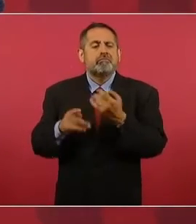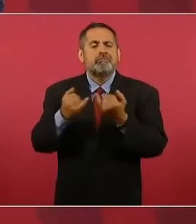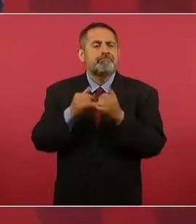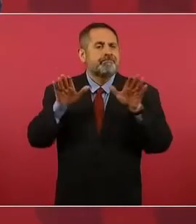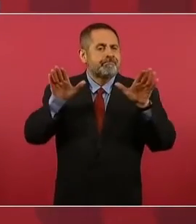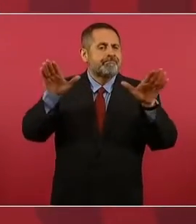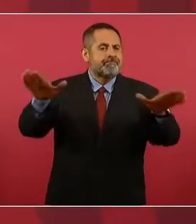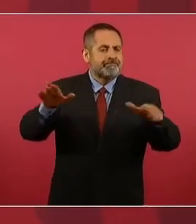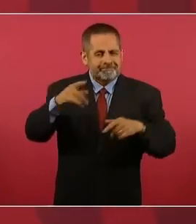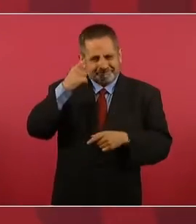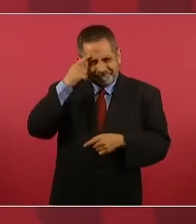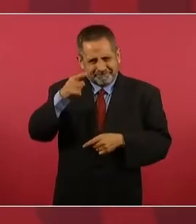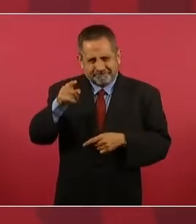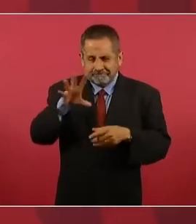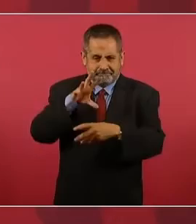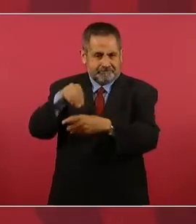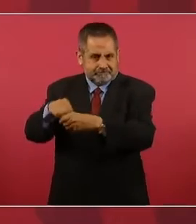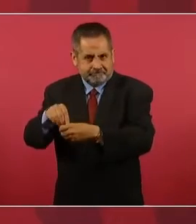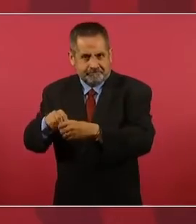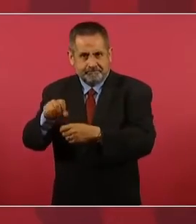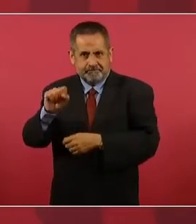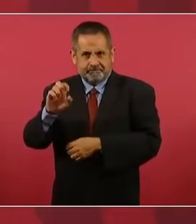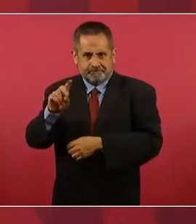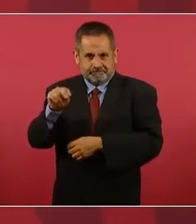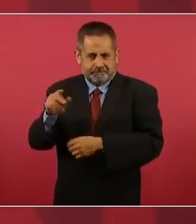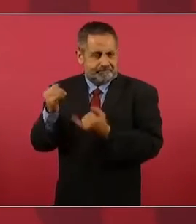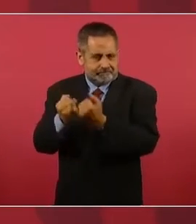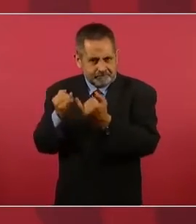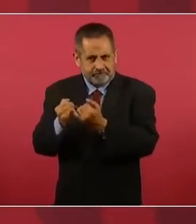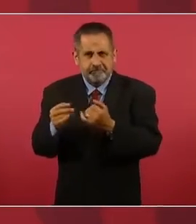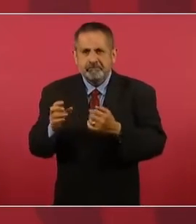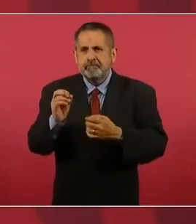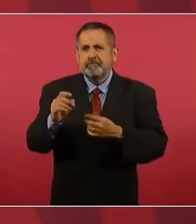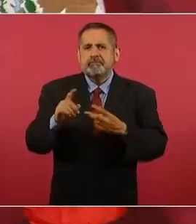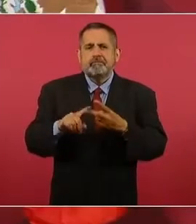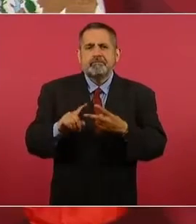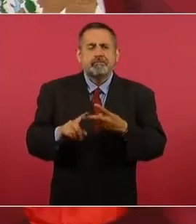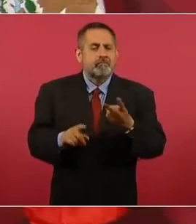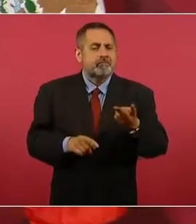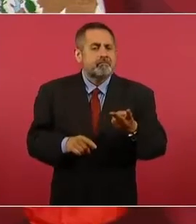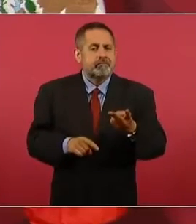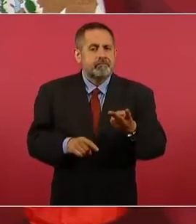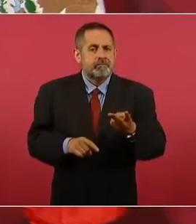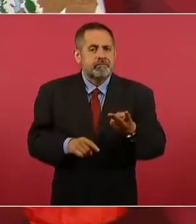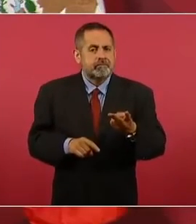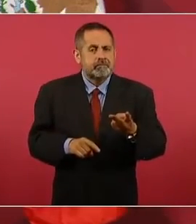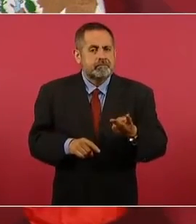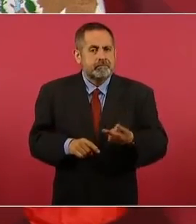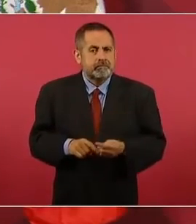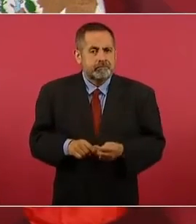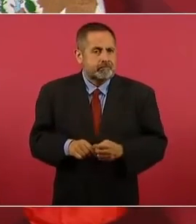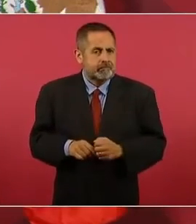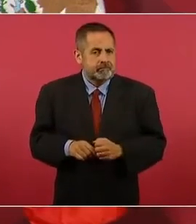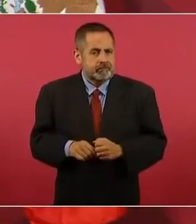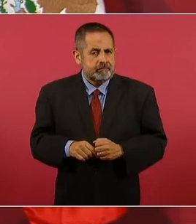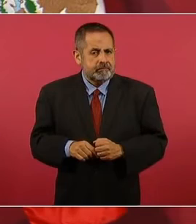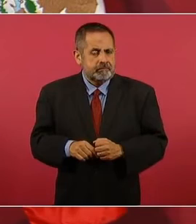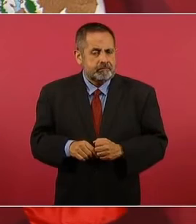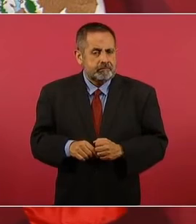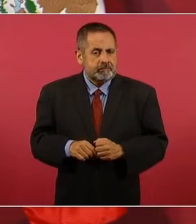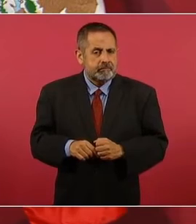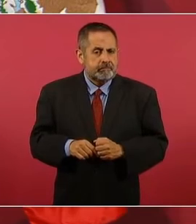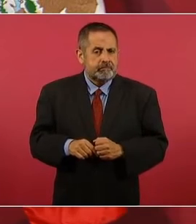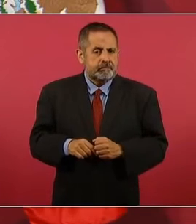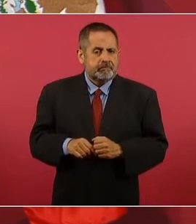y como es la